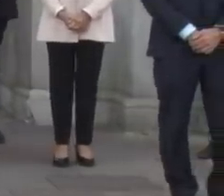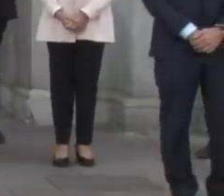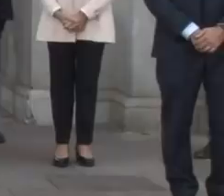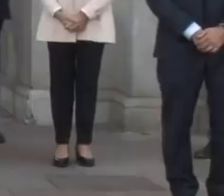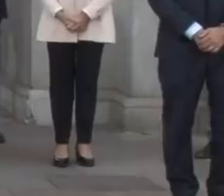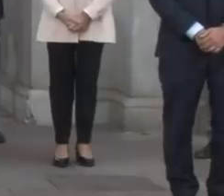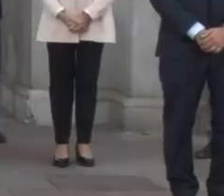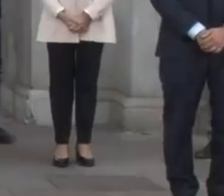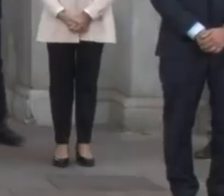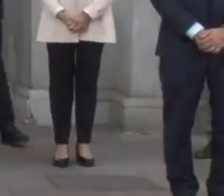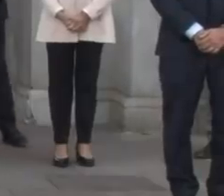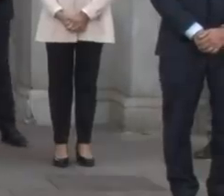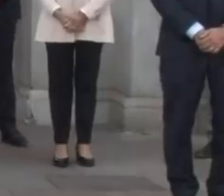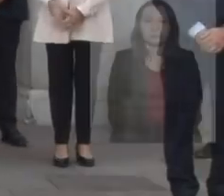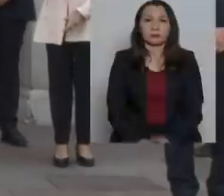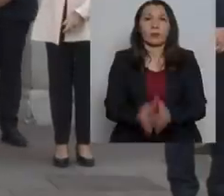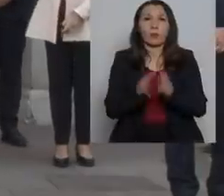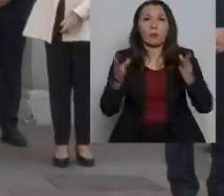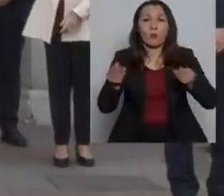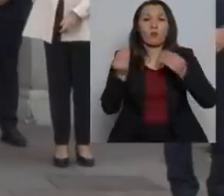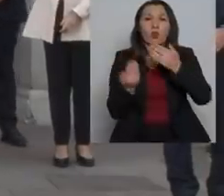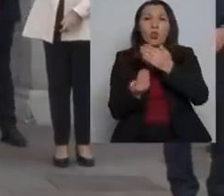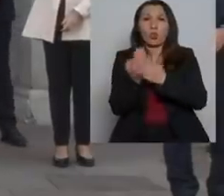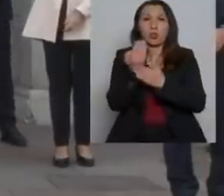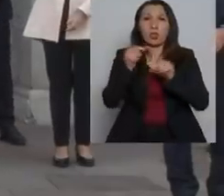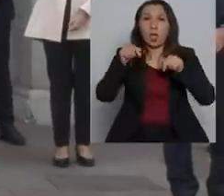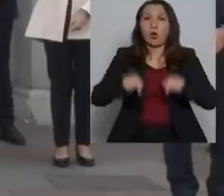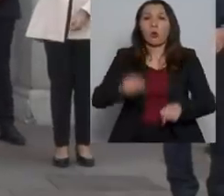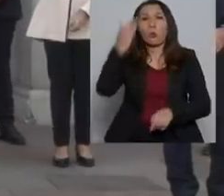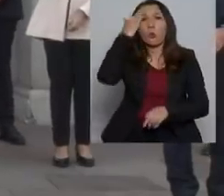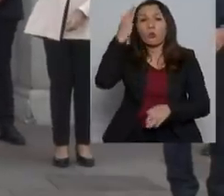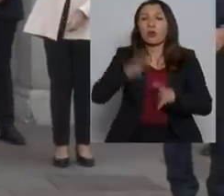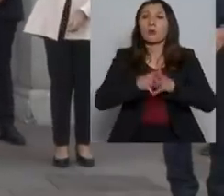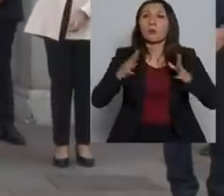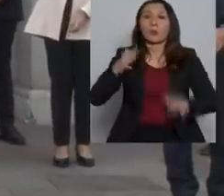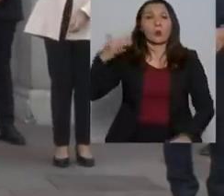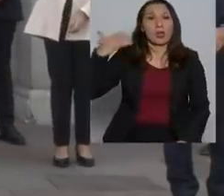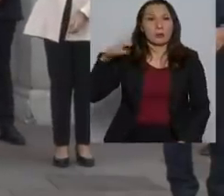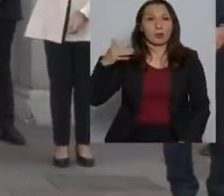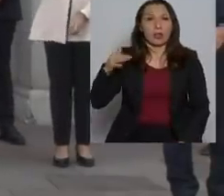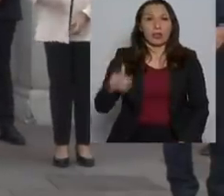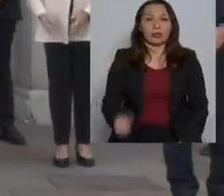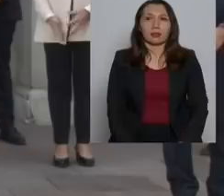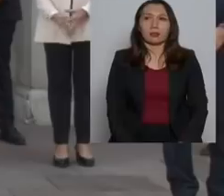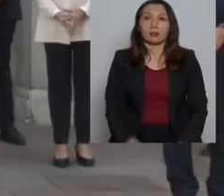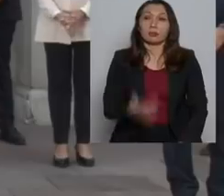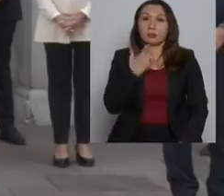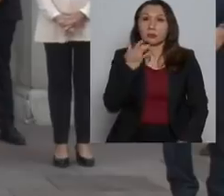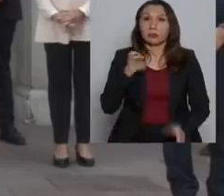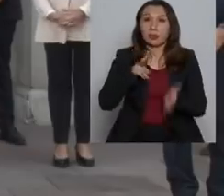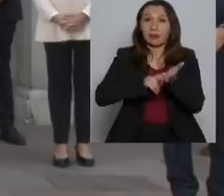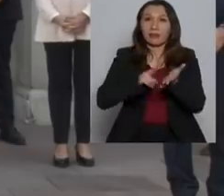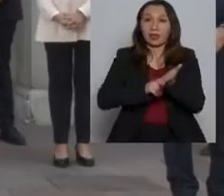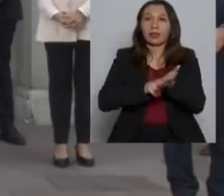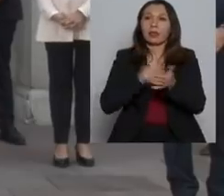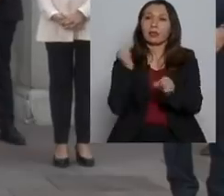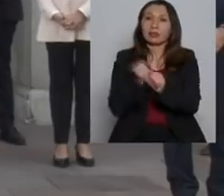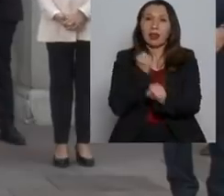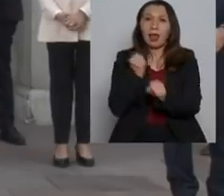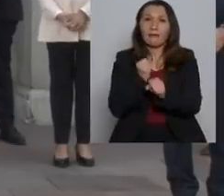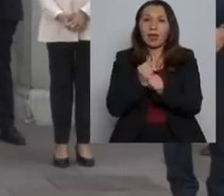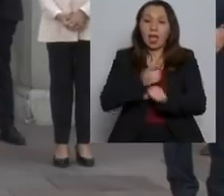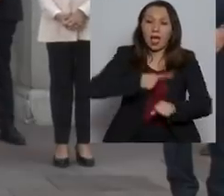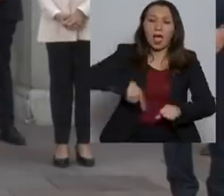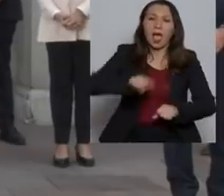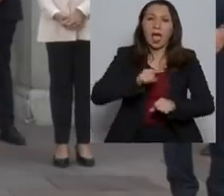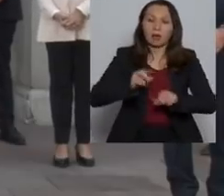Muy buenos días. Hoy es un día muy importante, porque la verdad es que ha sido un trabajo que